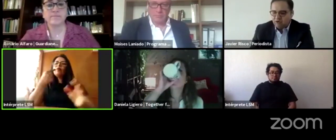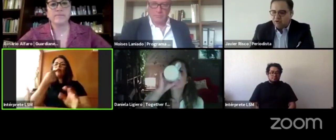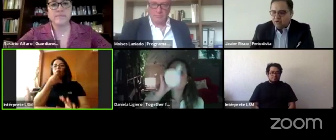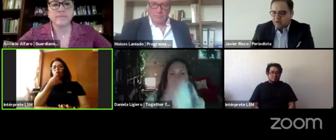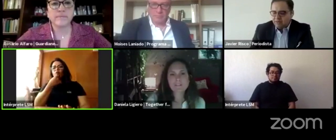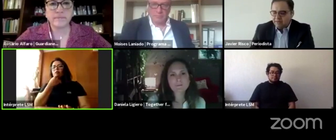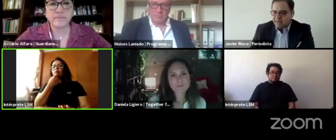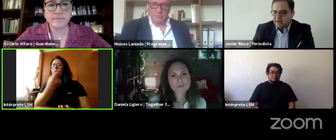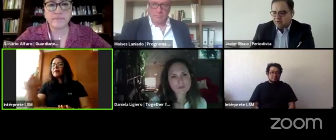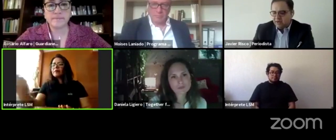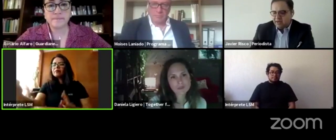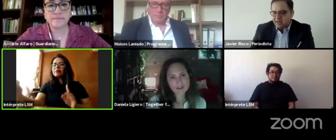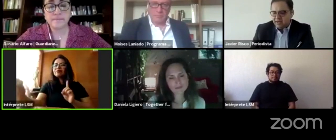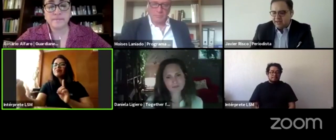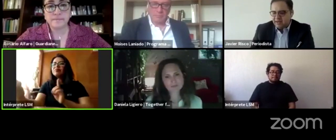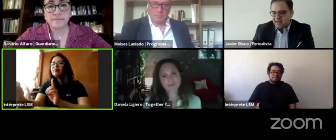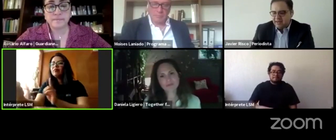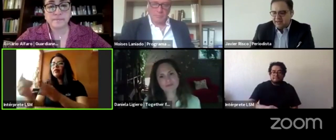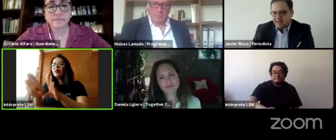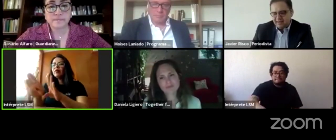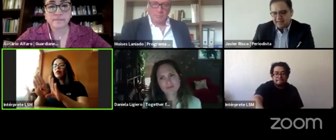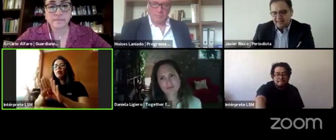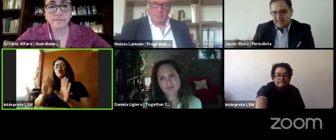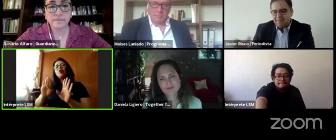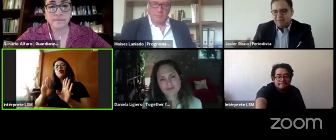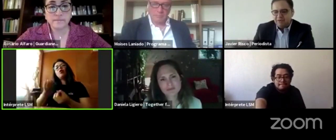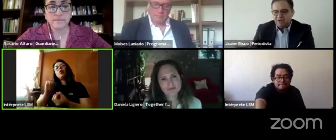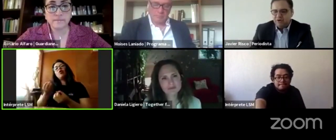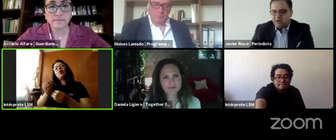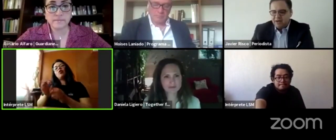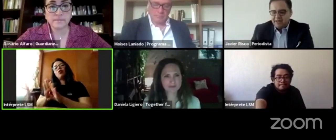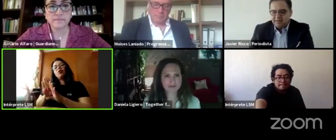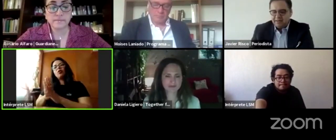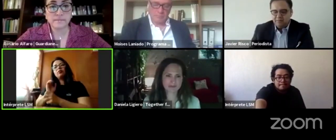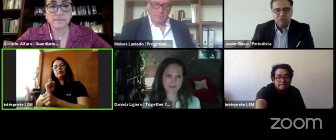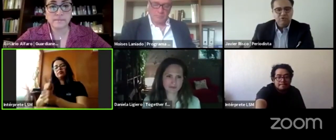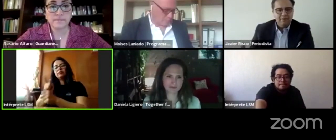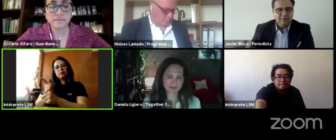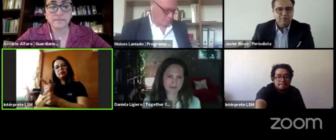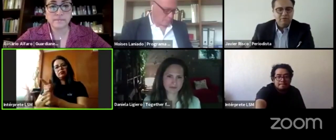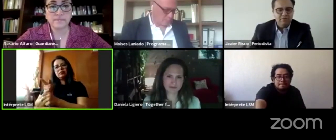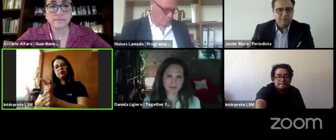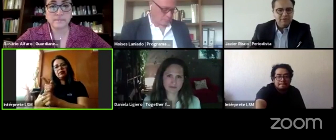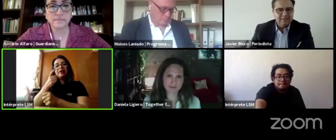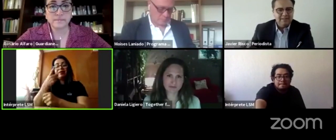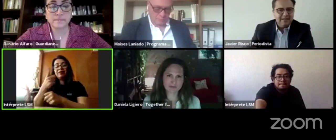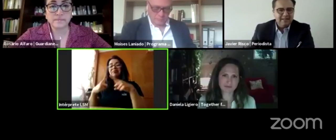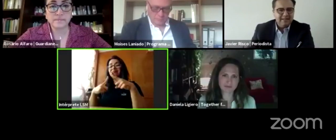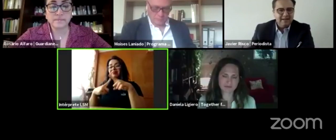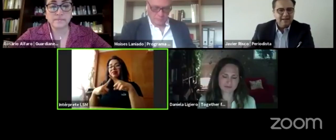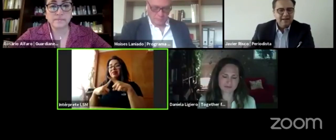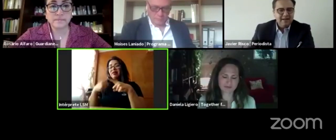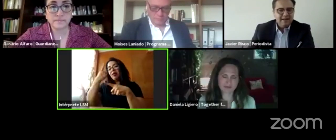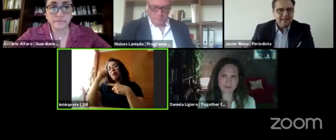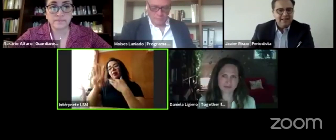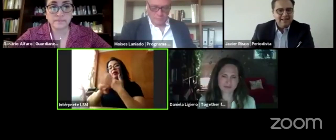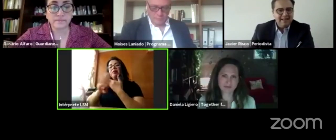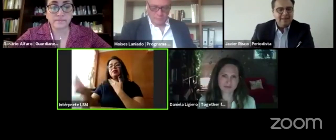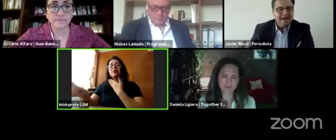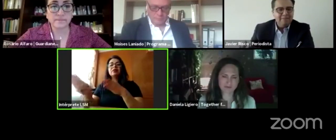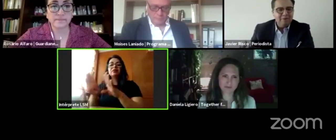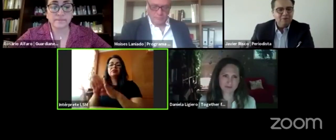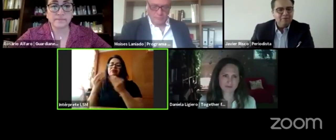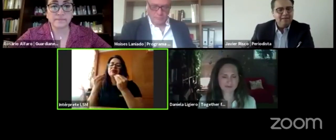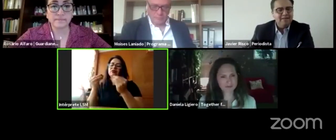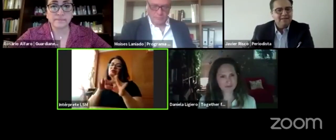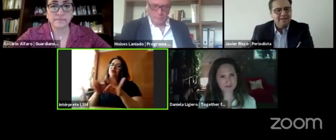detectarlo, también creo que en la tarea de prevención es mucho trabajo, por supuesto, el que se tiene que hacer de